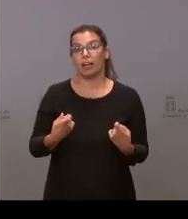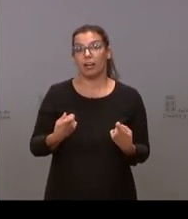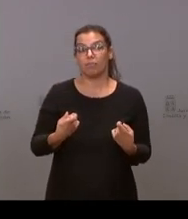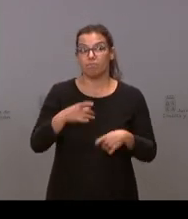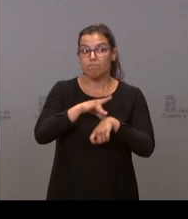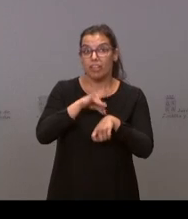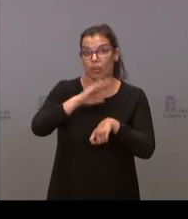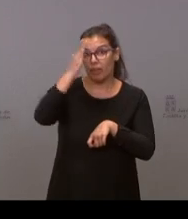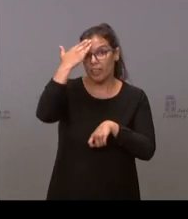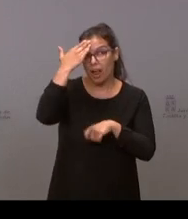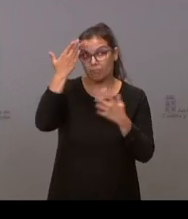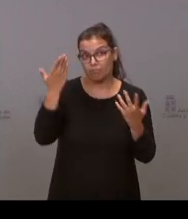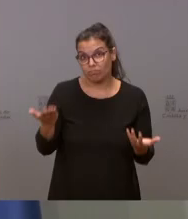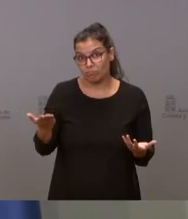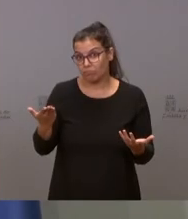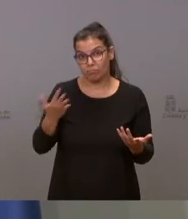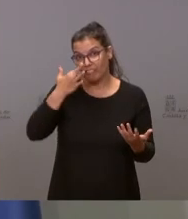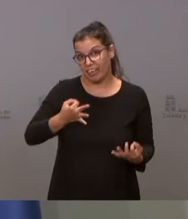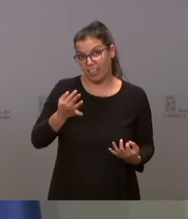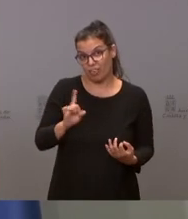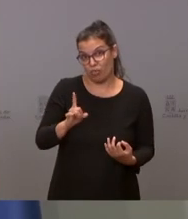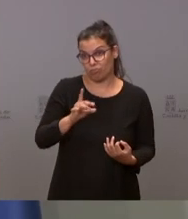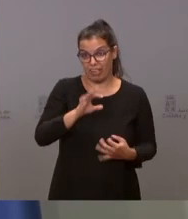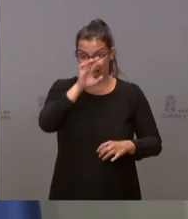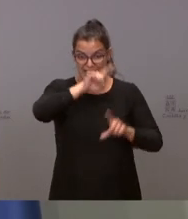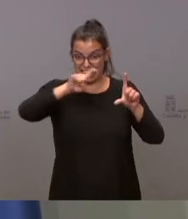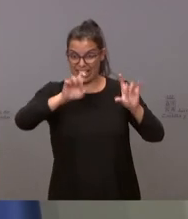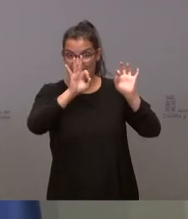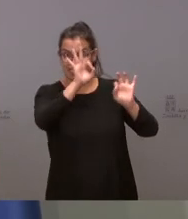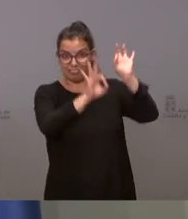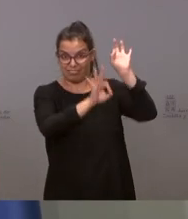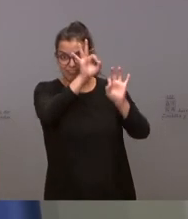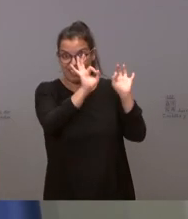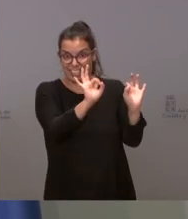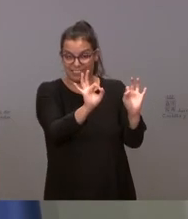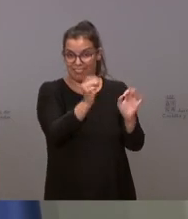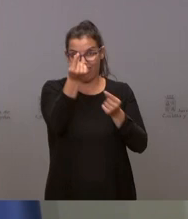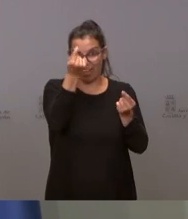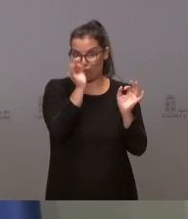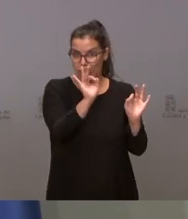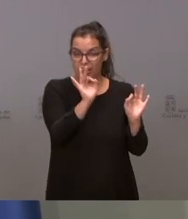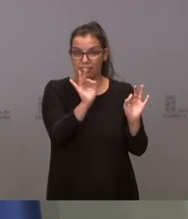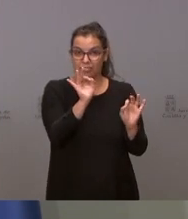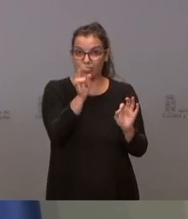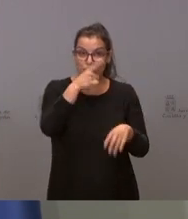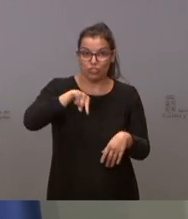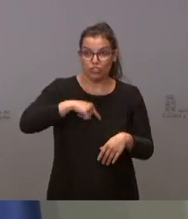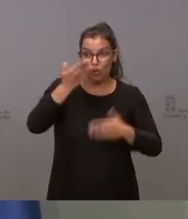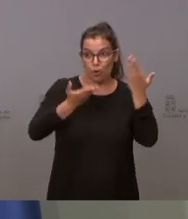médicos, pues se falta a la verdad, a la verdad estadística. Somos la comunidad con diferencia